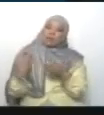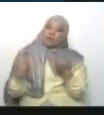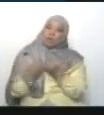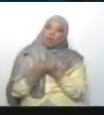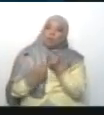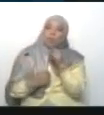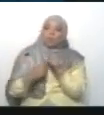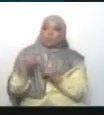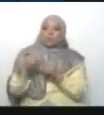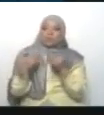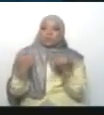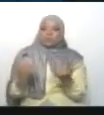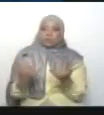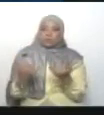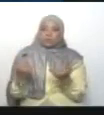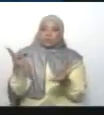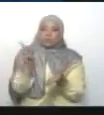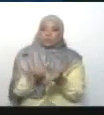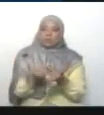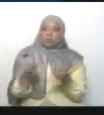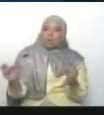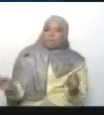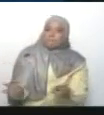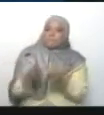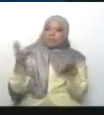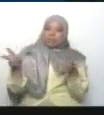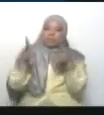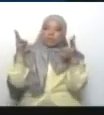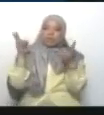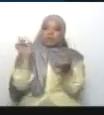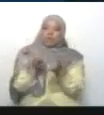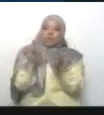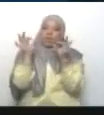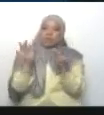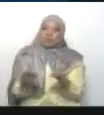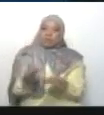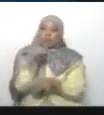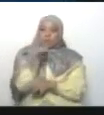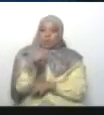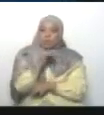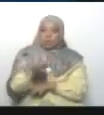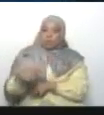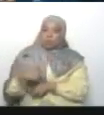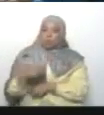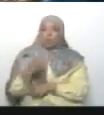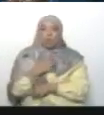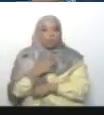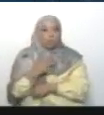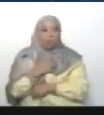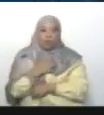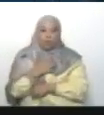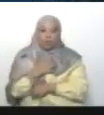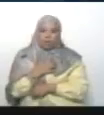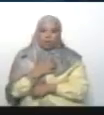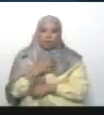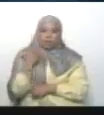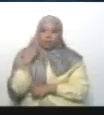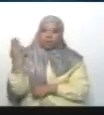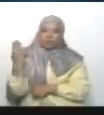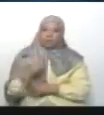construyendo y victoriosos. Tenga la seguridad de ellos. No han podido, ni podrán perepileras.